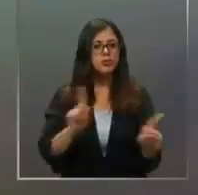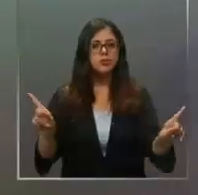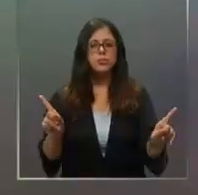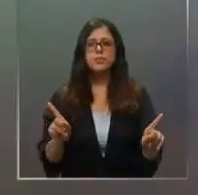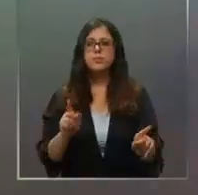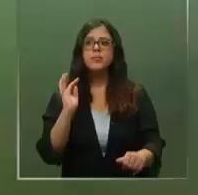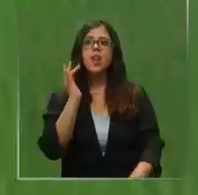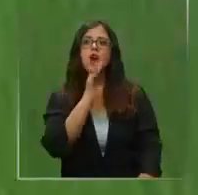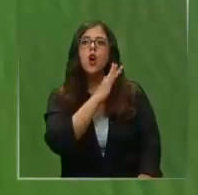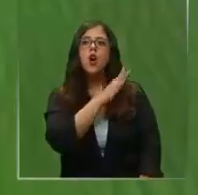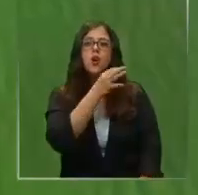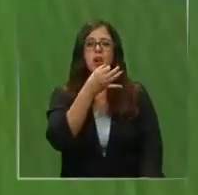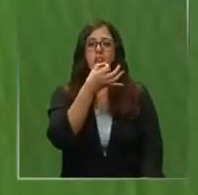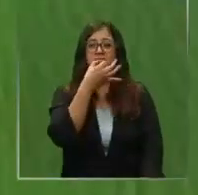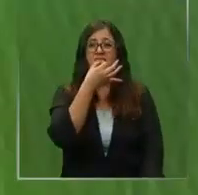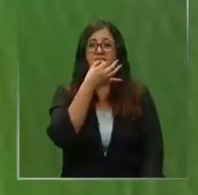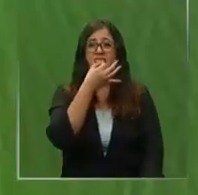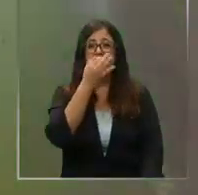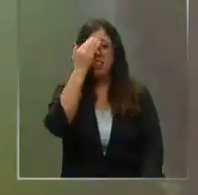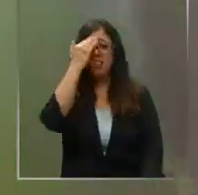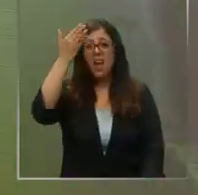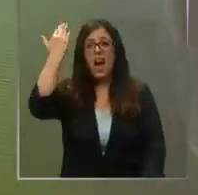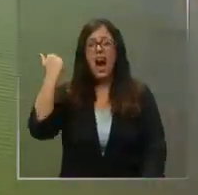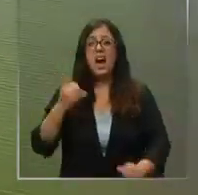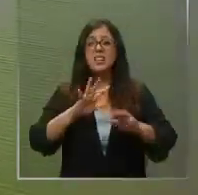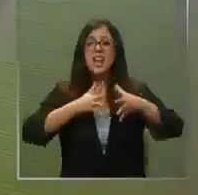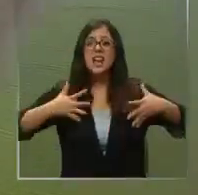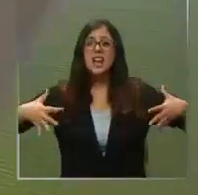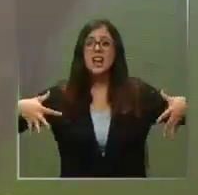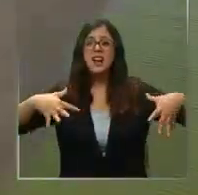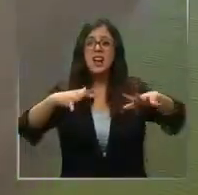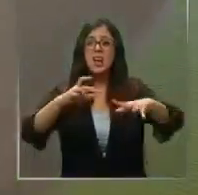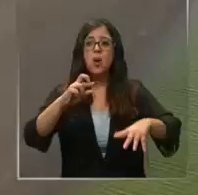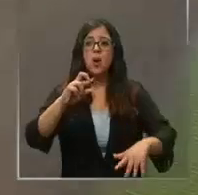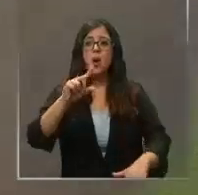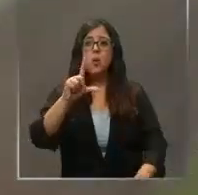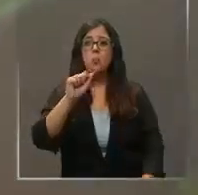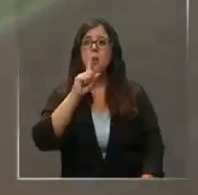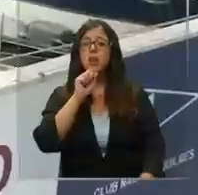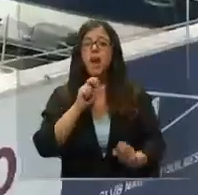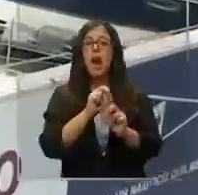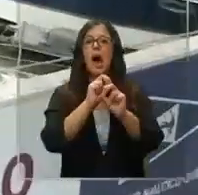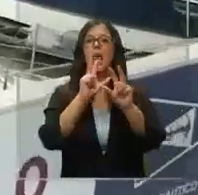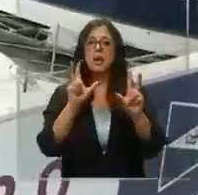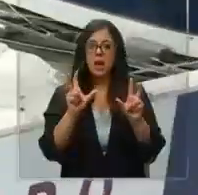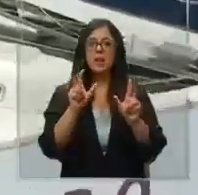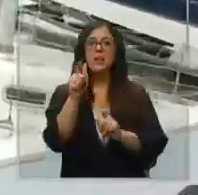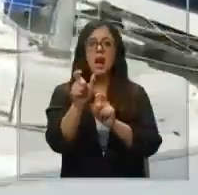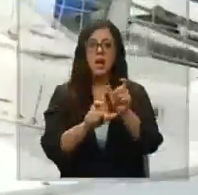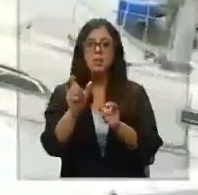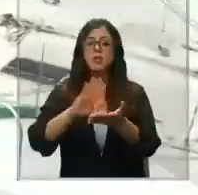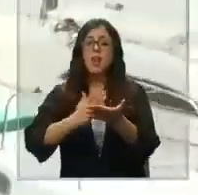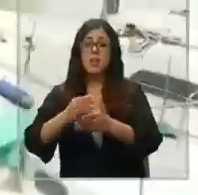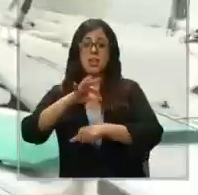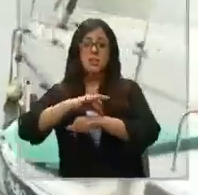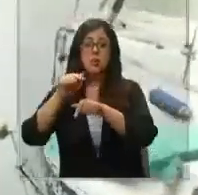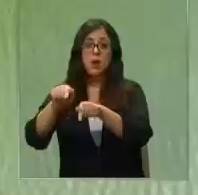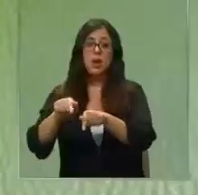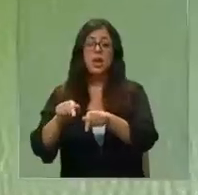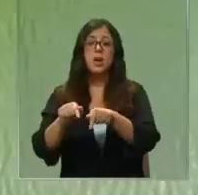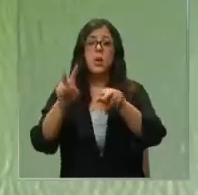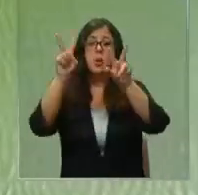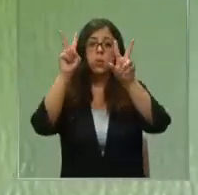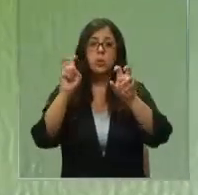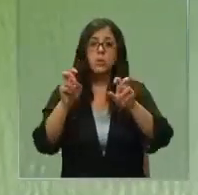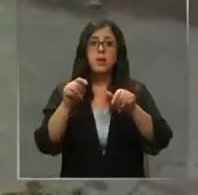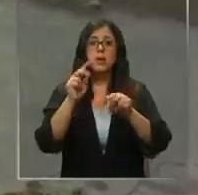Este color verdoso que apareció hace algunos días en el río de la Plata tiene en alerta máxima las autoridades sanitarias en Argentina, un fenómeno